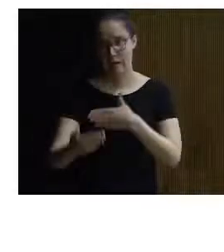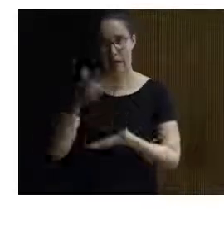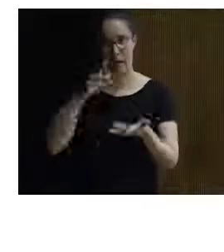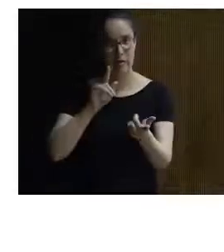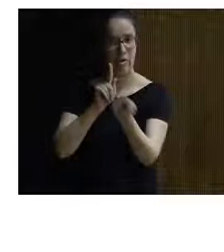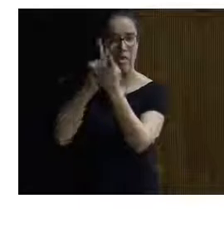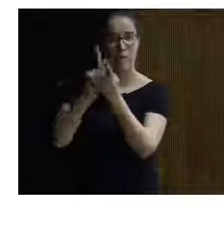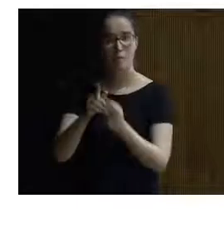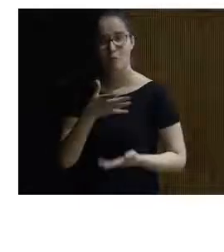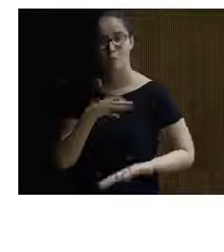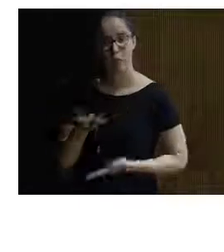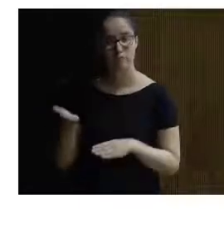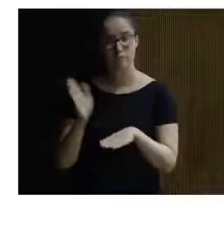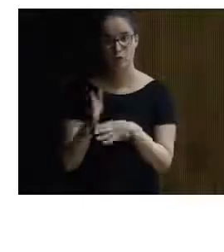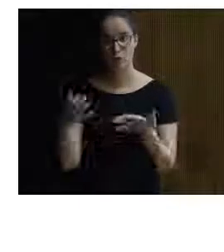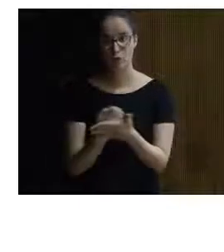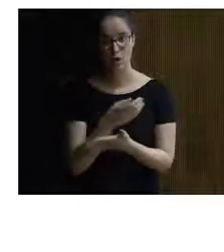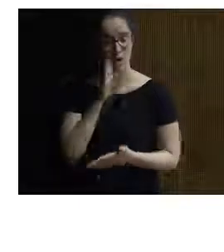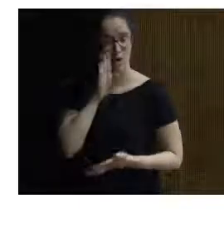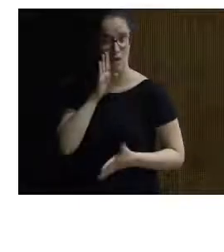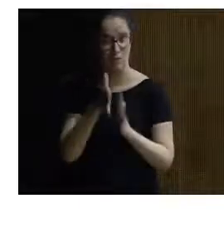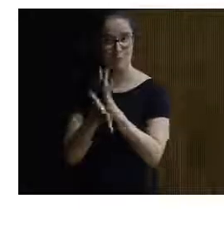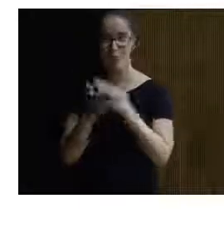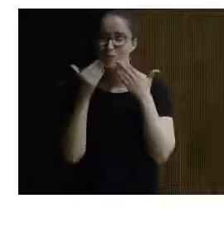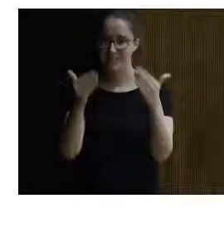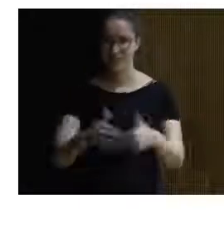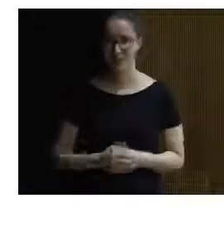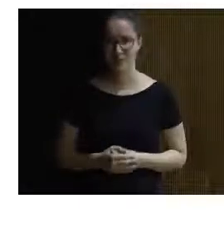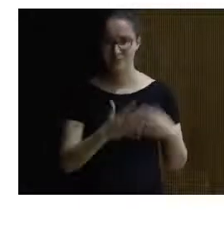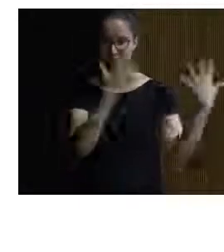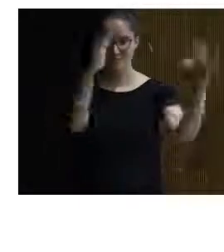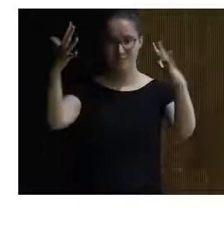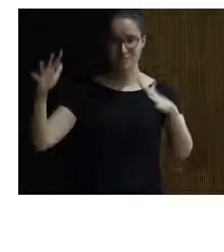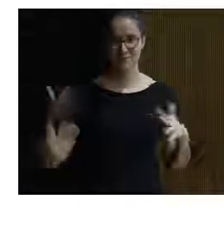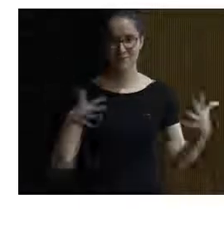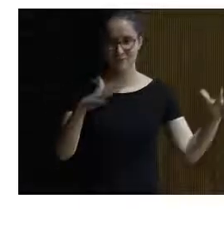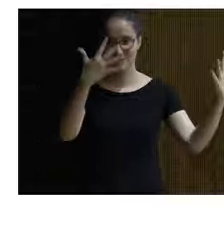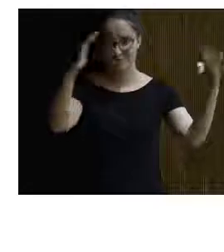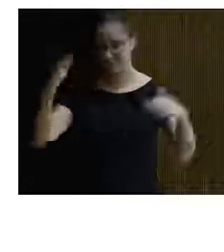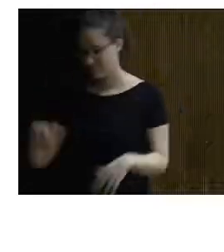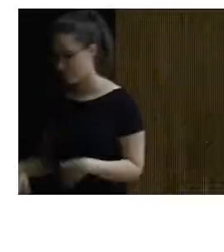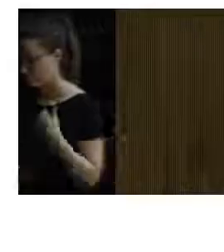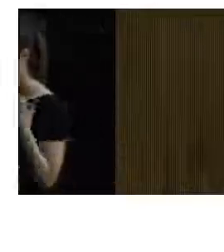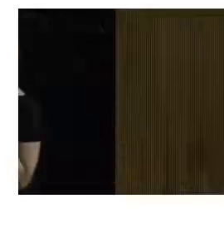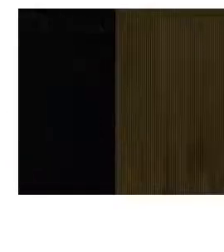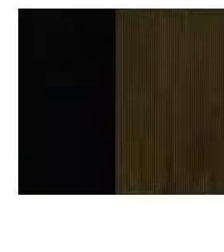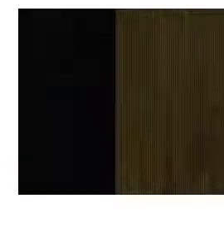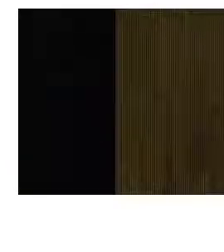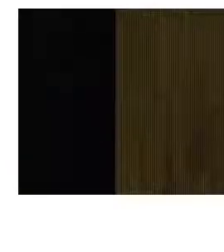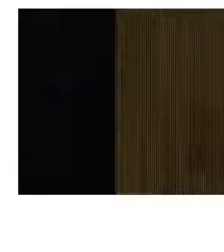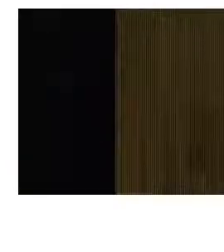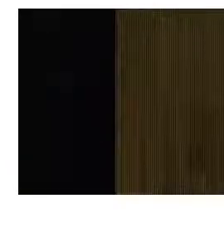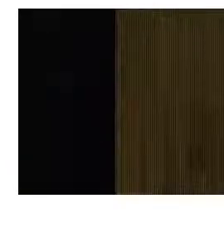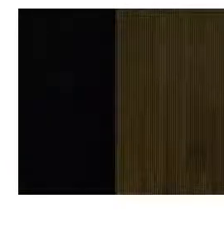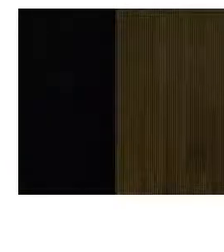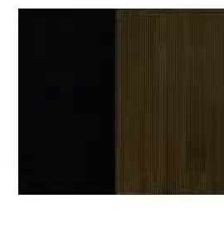poder enseñarles todo lo que acabamos de ver un poquito aquí muchas gracias muchas gracias a ti y sin duda